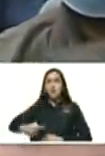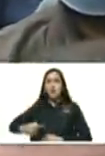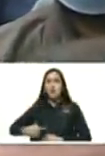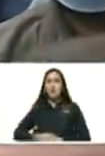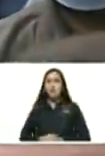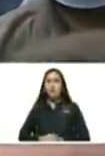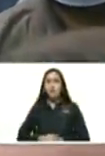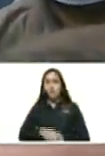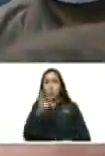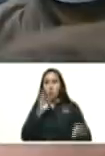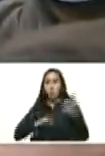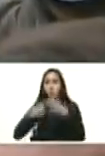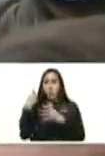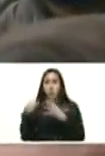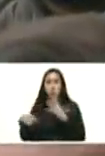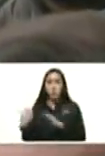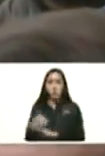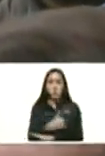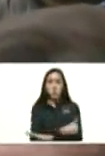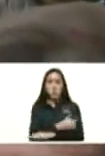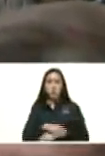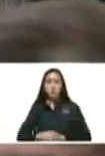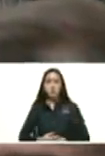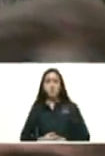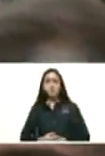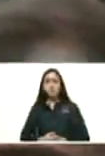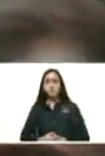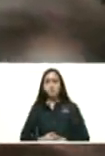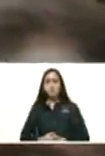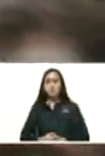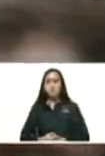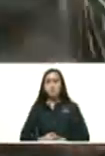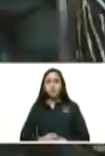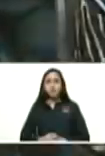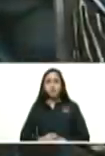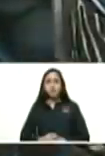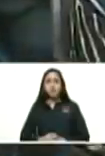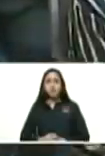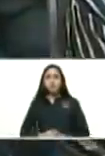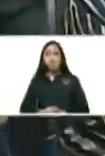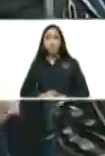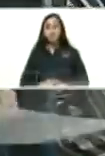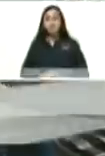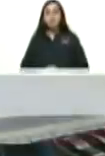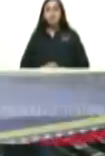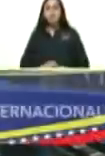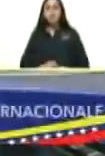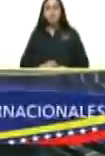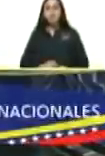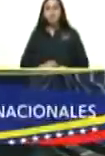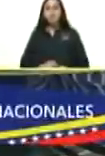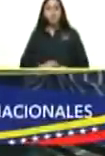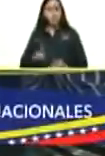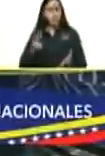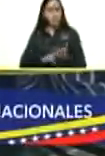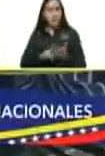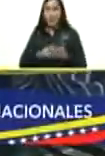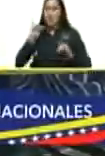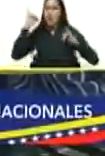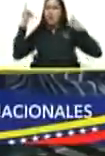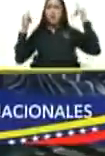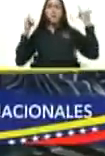gobernaciones, alcaldías, consejos legislativos y consejos municipales. Una verdadera fiesta